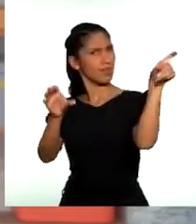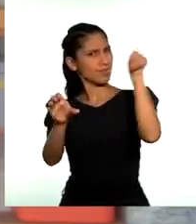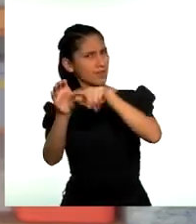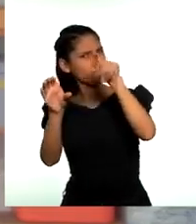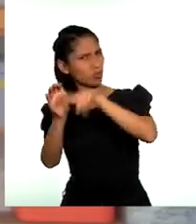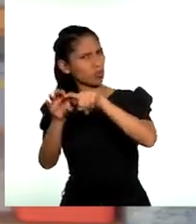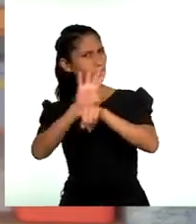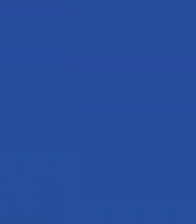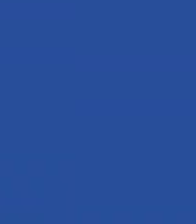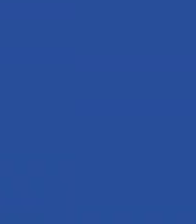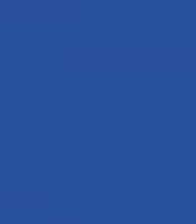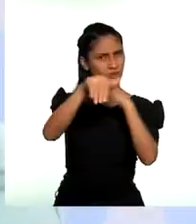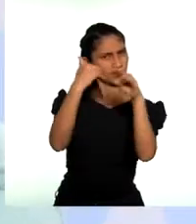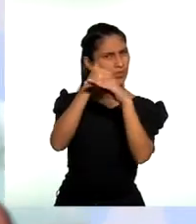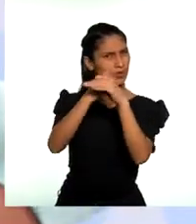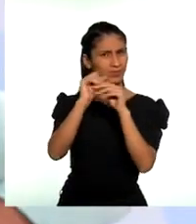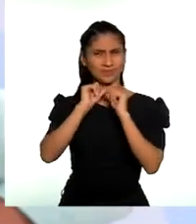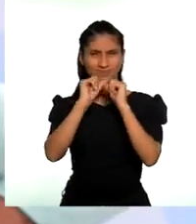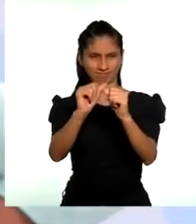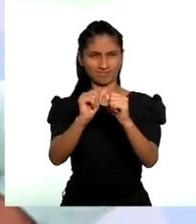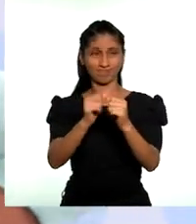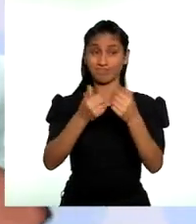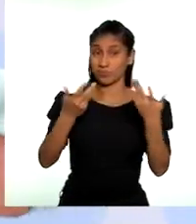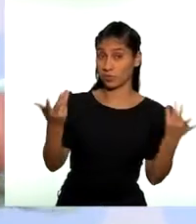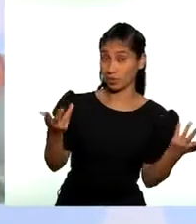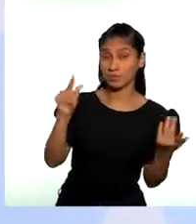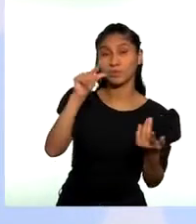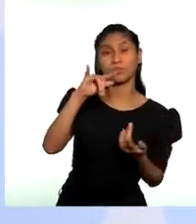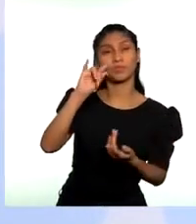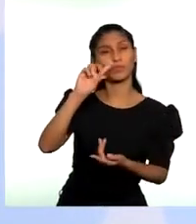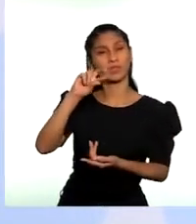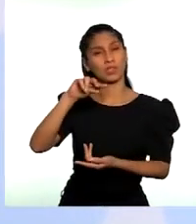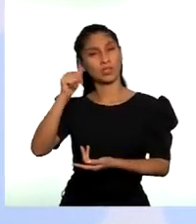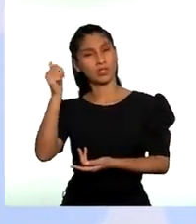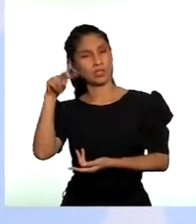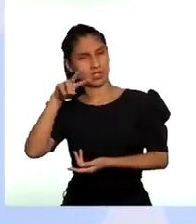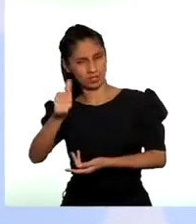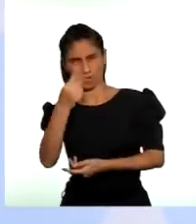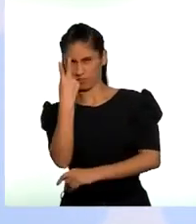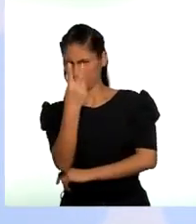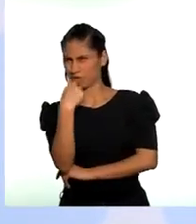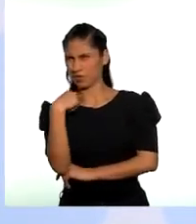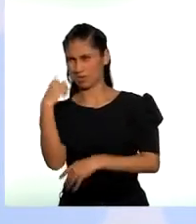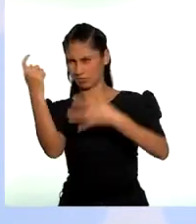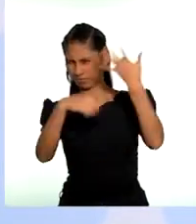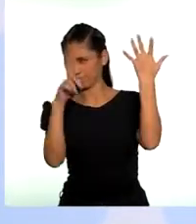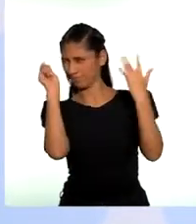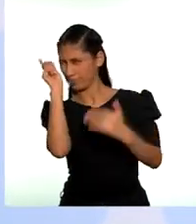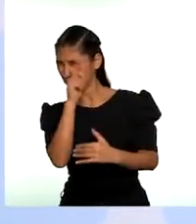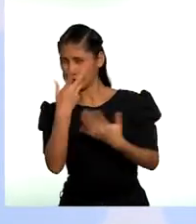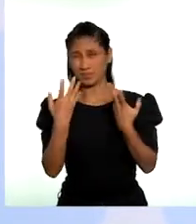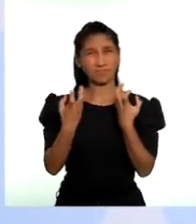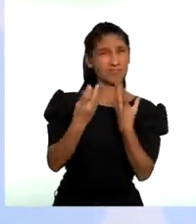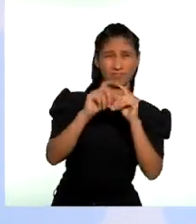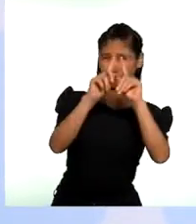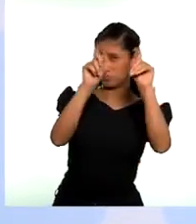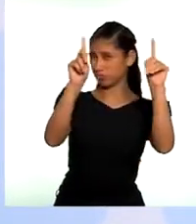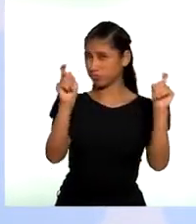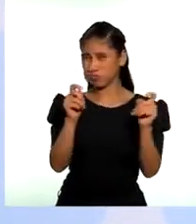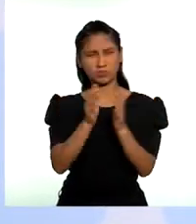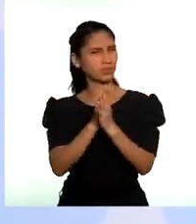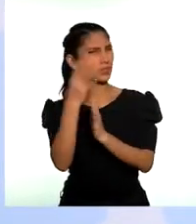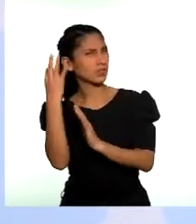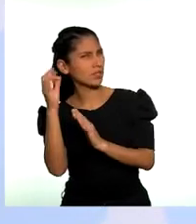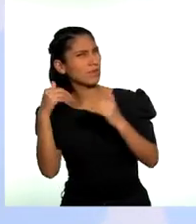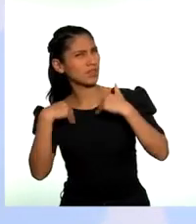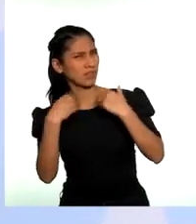¡Continuemos! ¡Gugliana! Veo que la situación es compleja. Tengo muchas preguntas al respecto. Siempre tienes